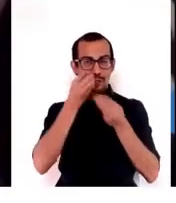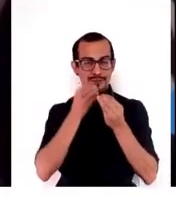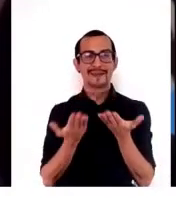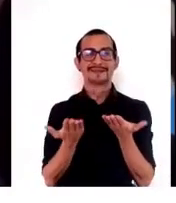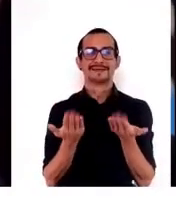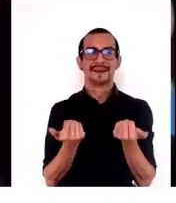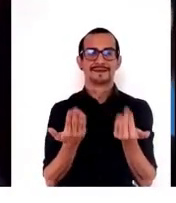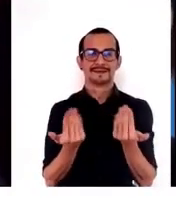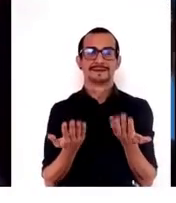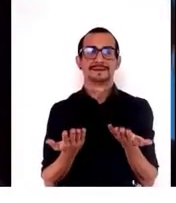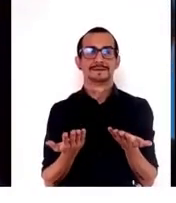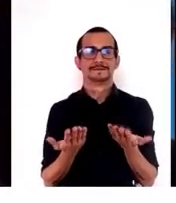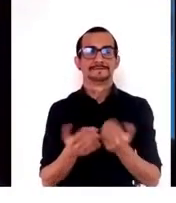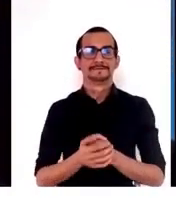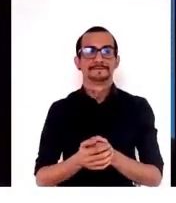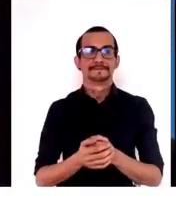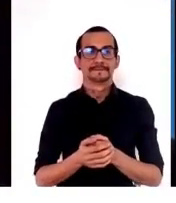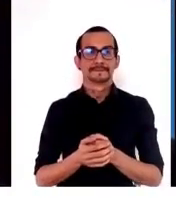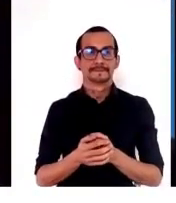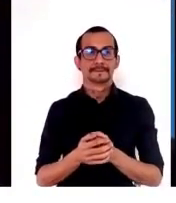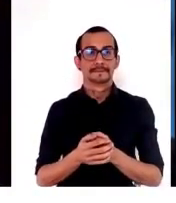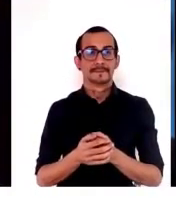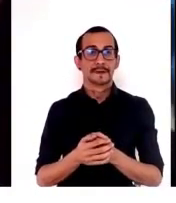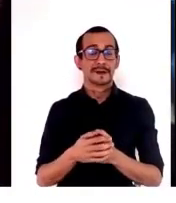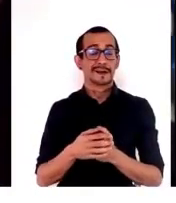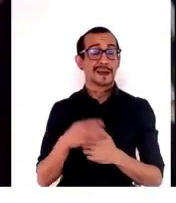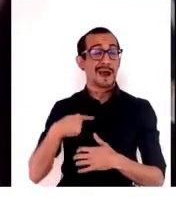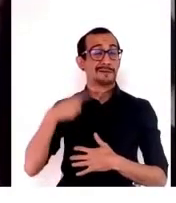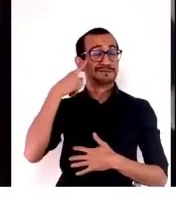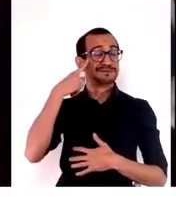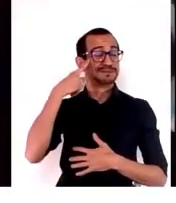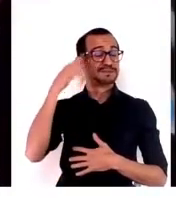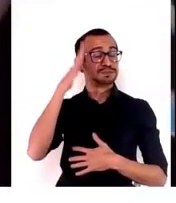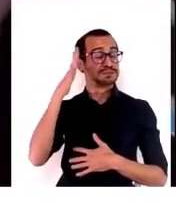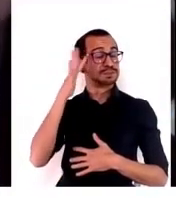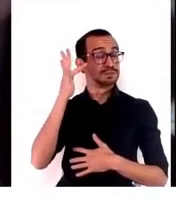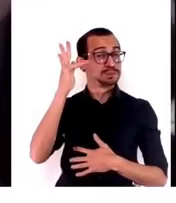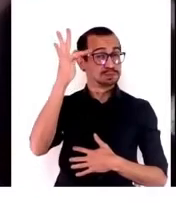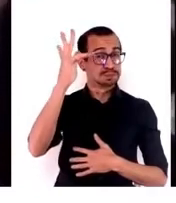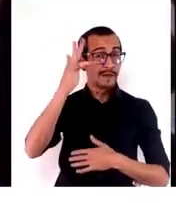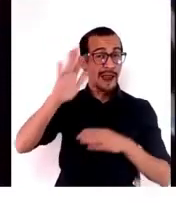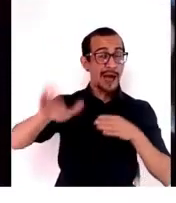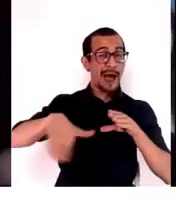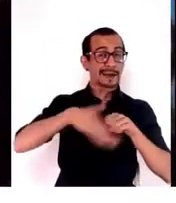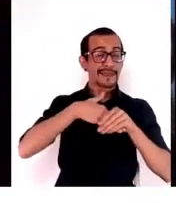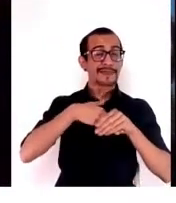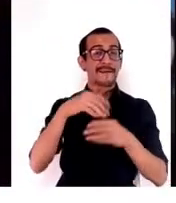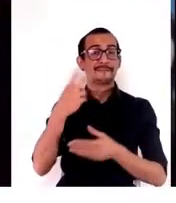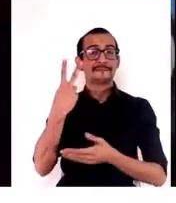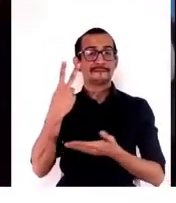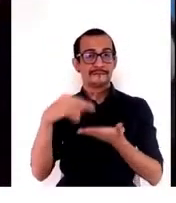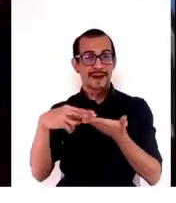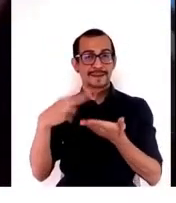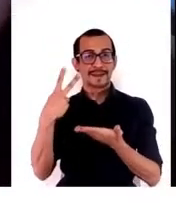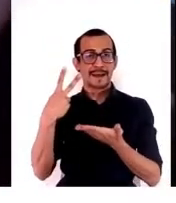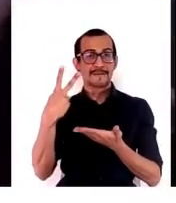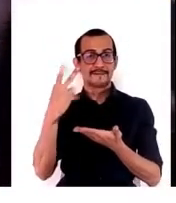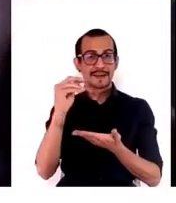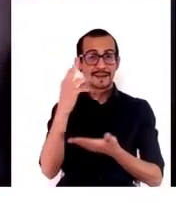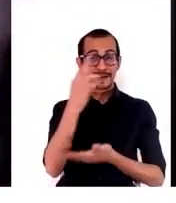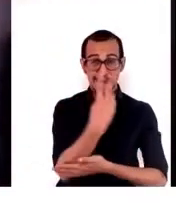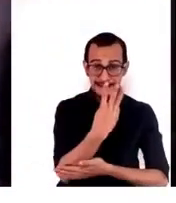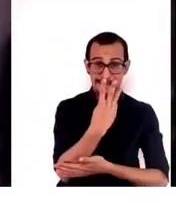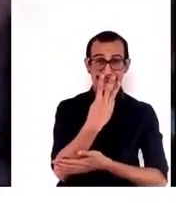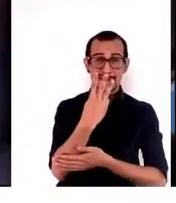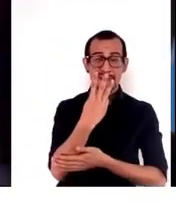que la aspiración fundamental del Agenda 23 para el desarrollo sostenible de